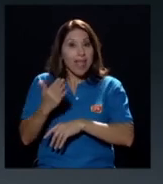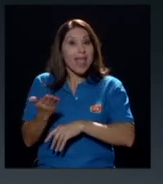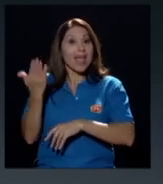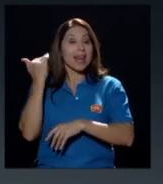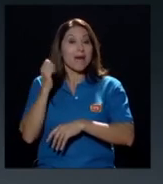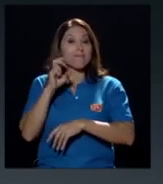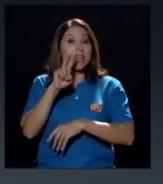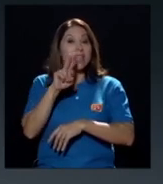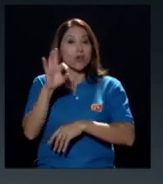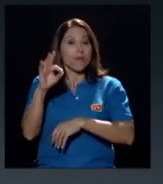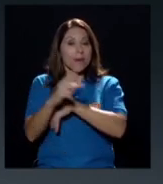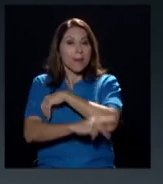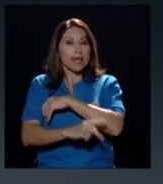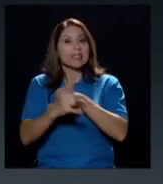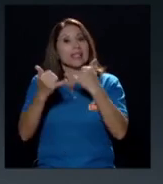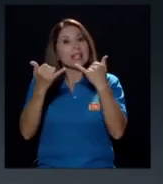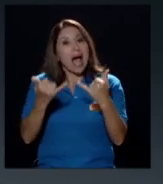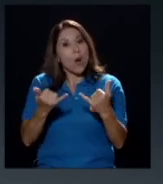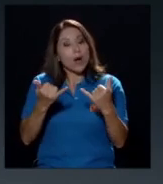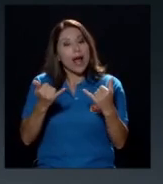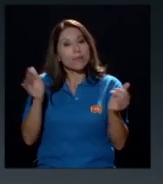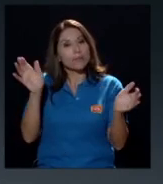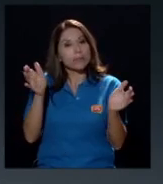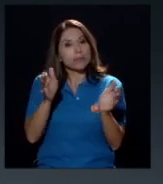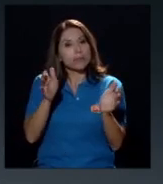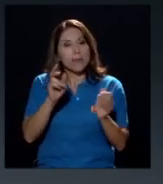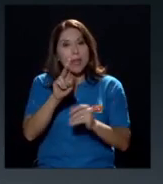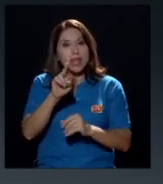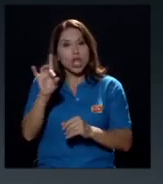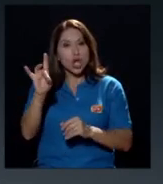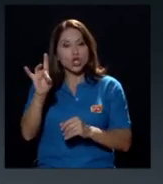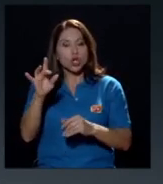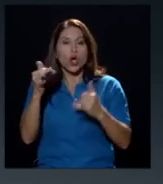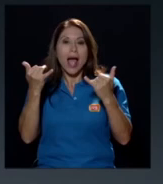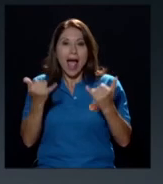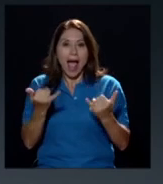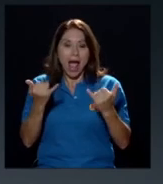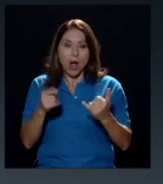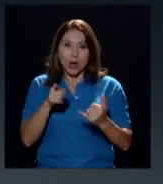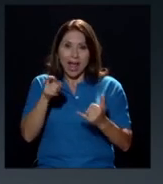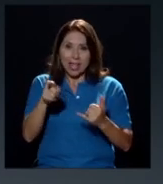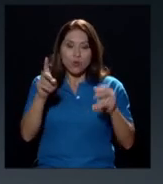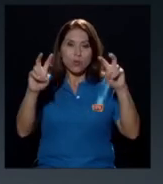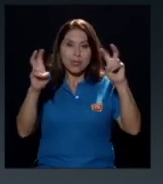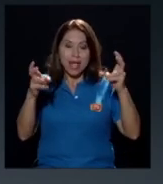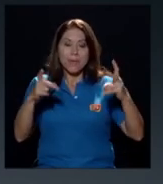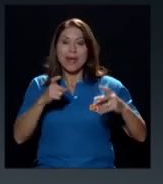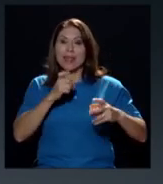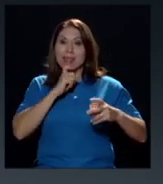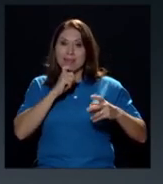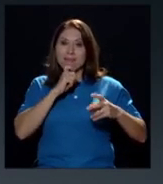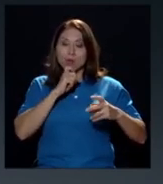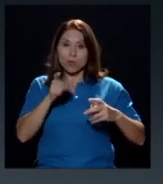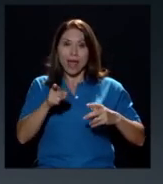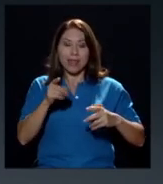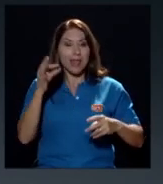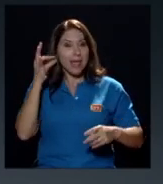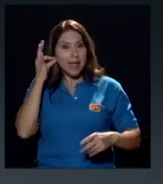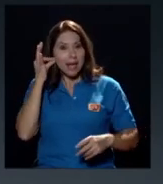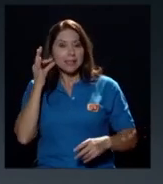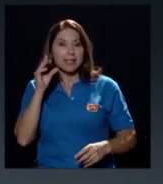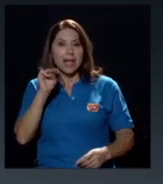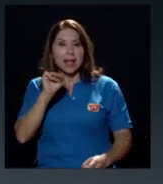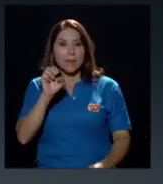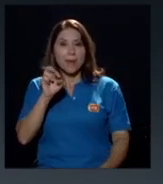ahora quedan 28 y ahí ya hay un tema de dificultad donde la canciller Merkel tendrá